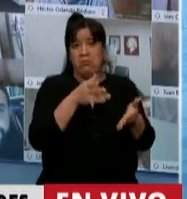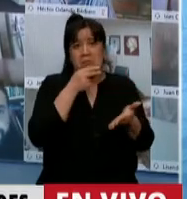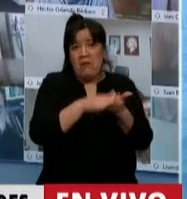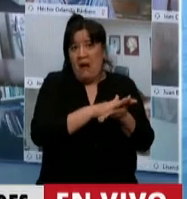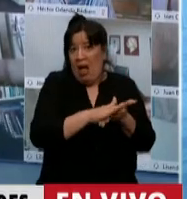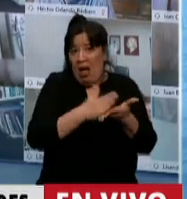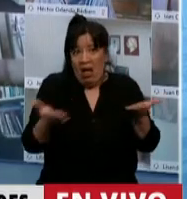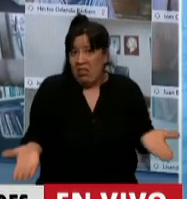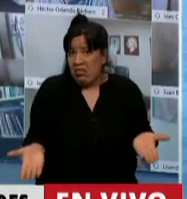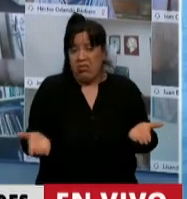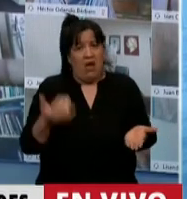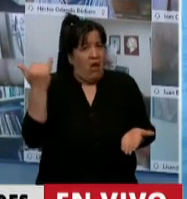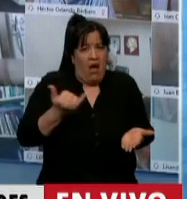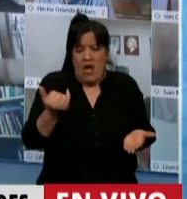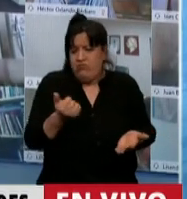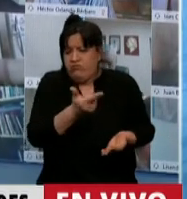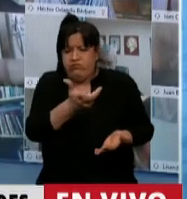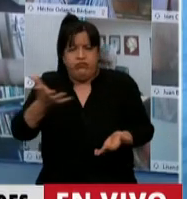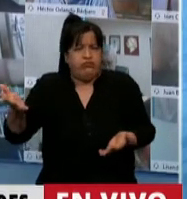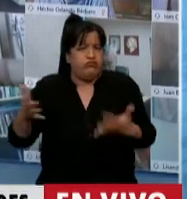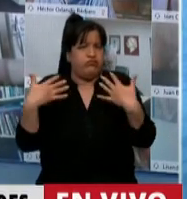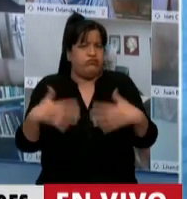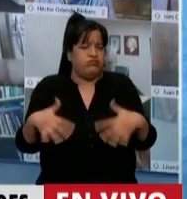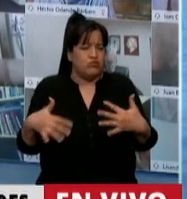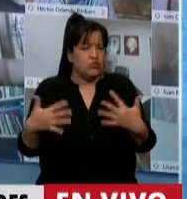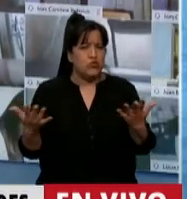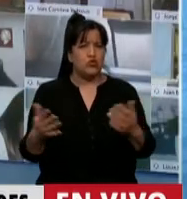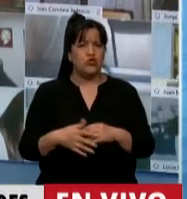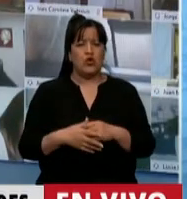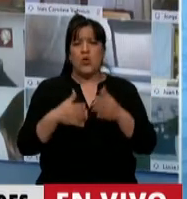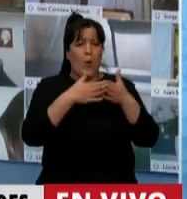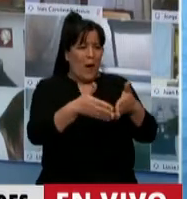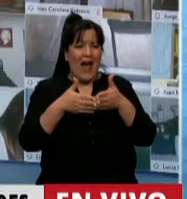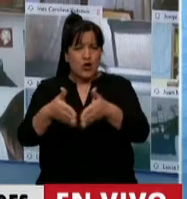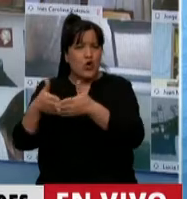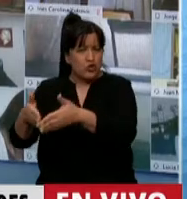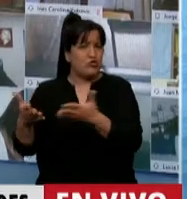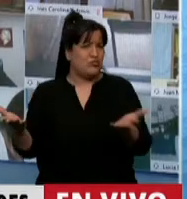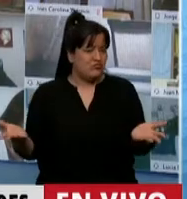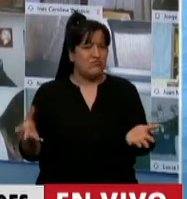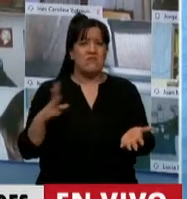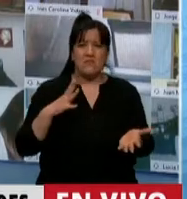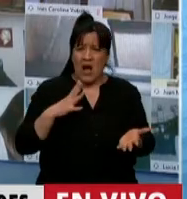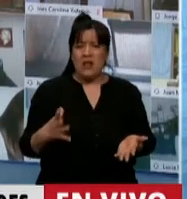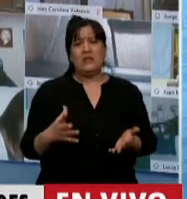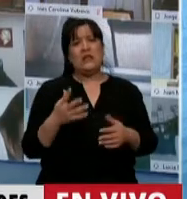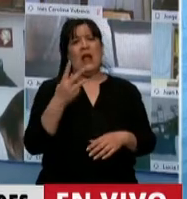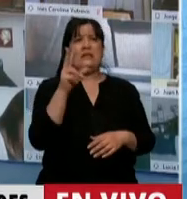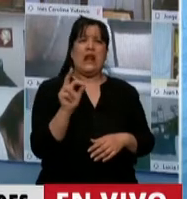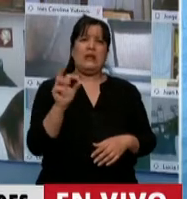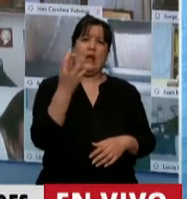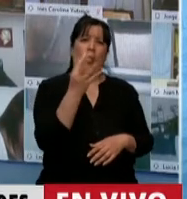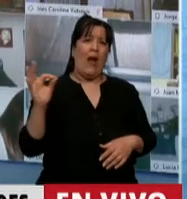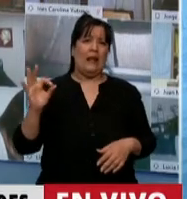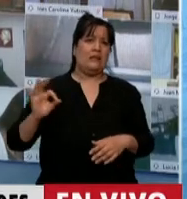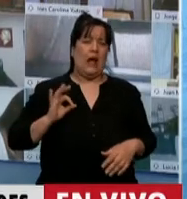hay una cantidad muy importante de barcos que ya en lugar de 30, 40 años de